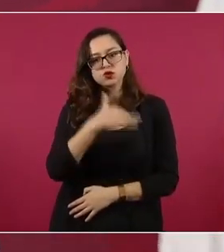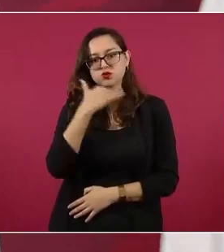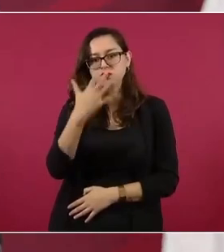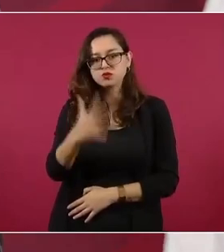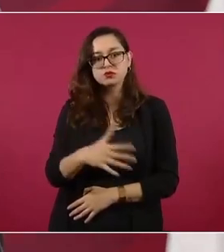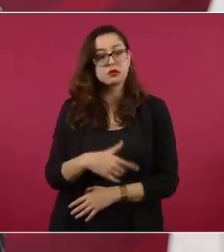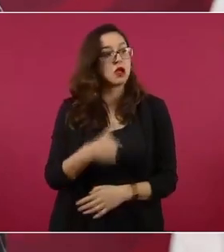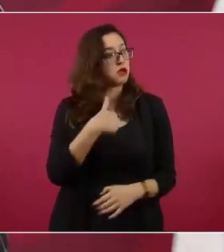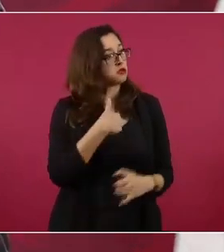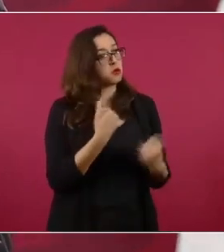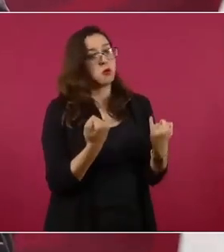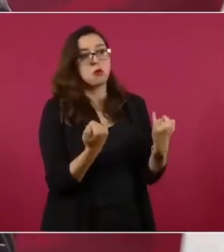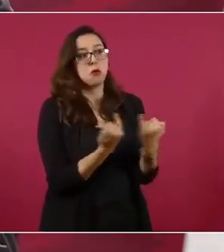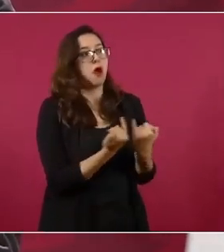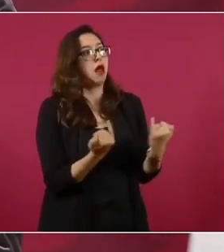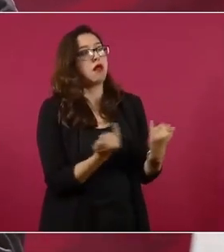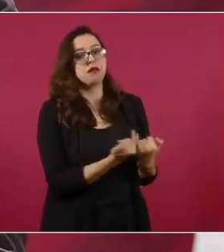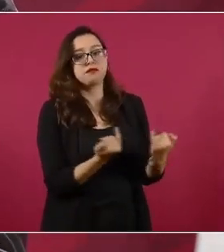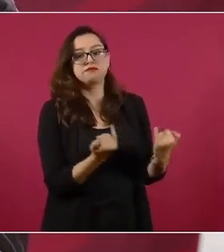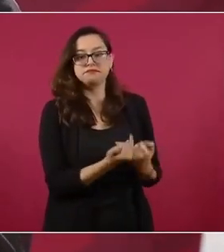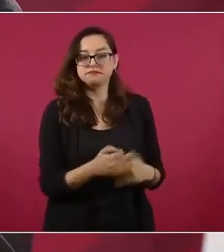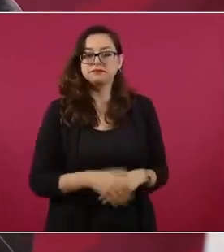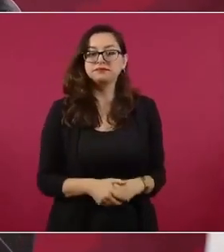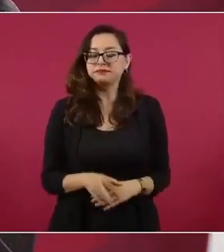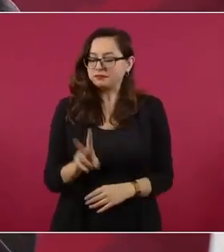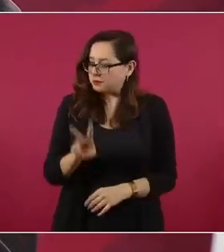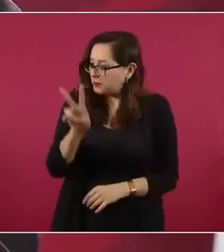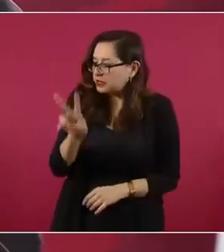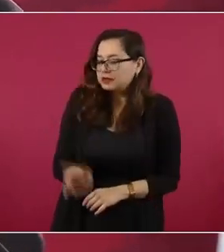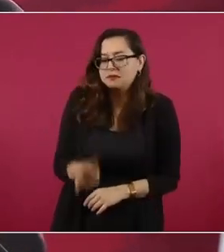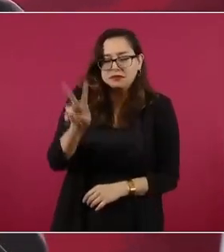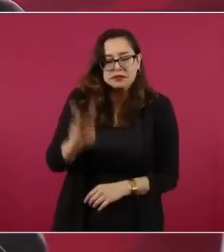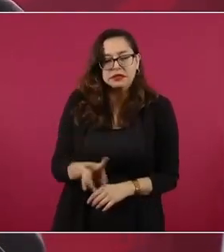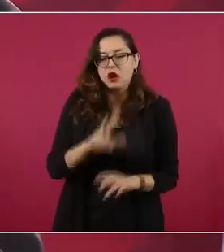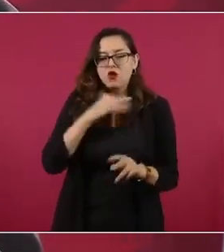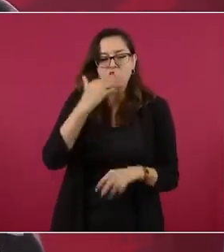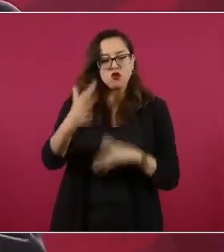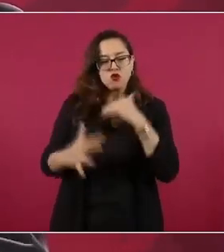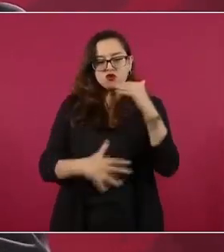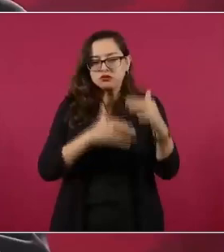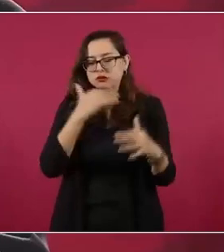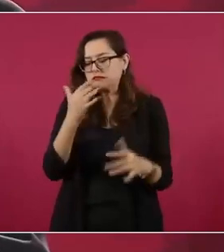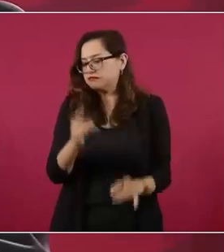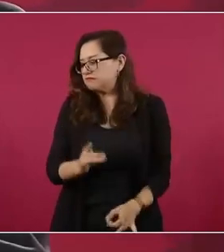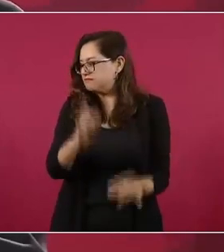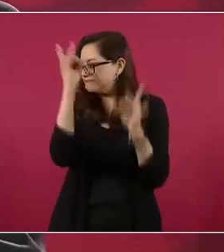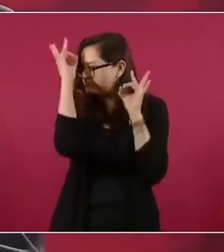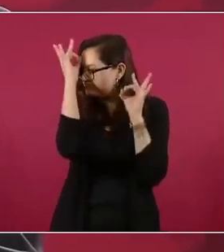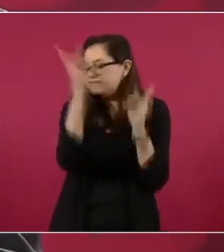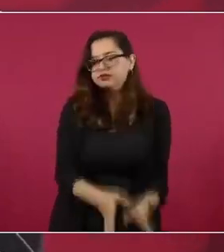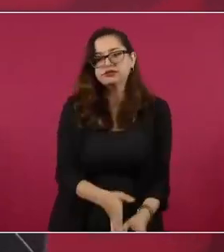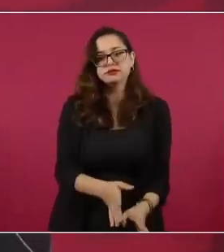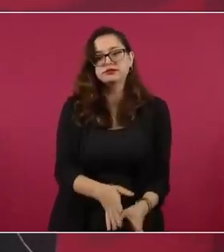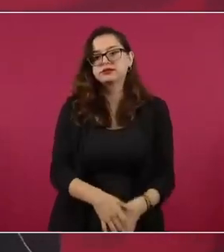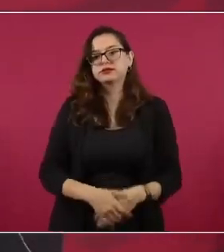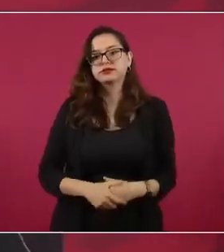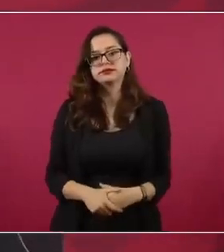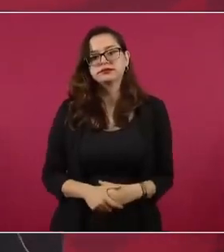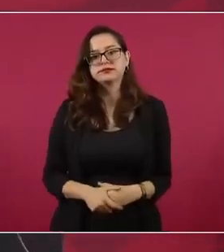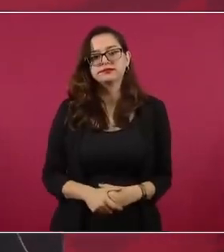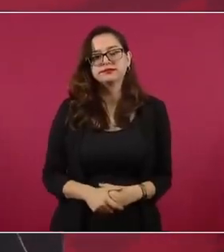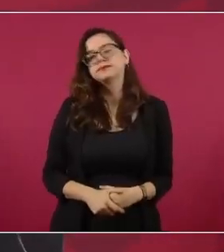de veras me molesta. Fíjense, yo he pasado